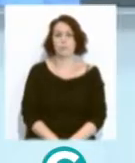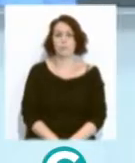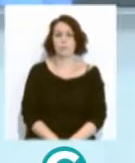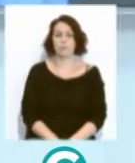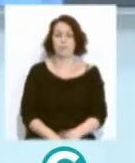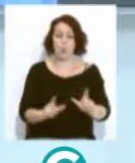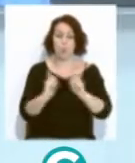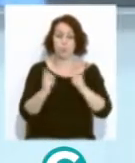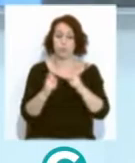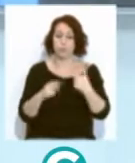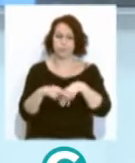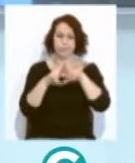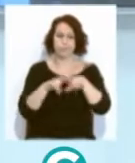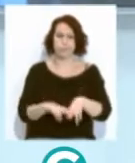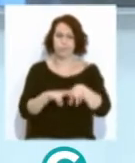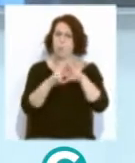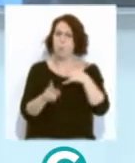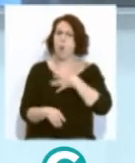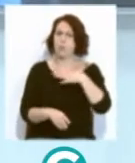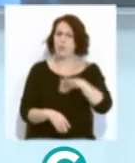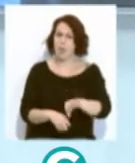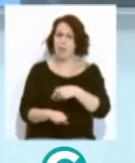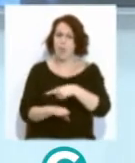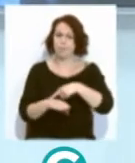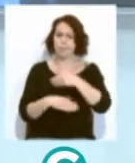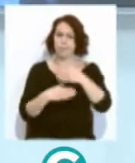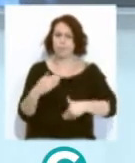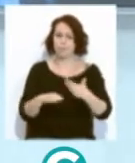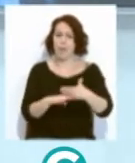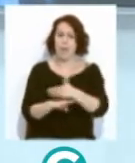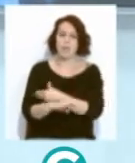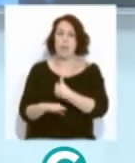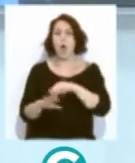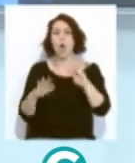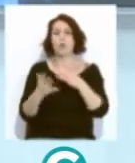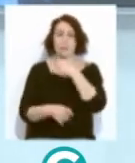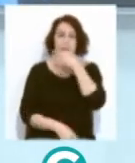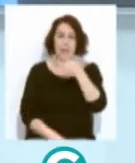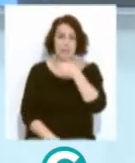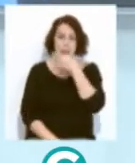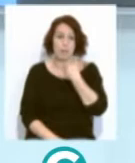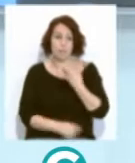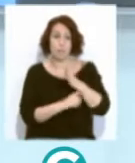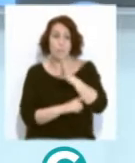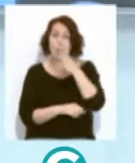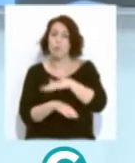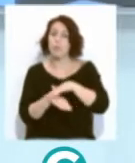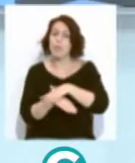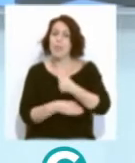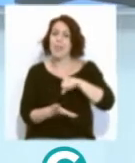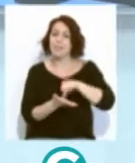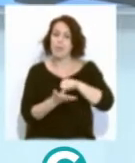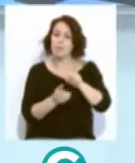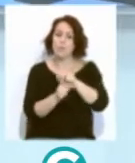Y la Junta analizará la posibilidad de adelantar el toque de queda a las 8 de la tarde. La propuesta ha venido del Gobierno Central